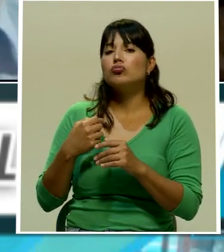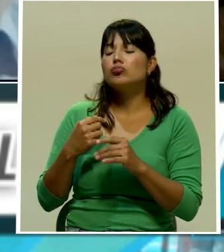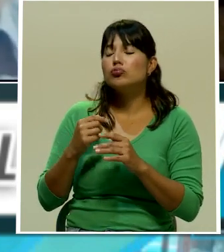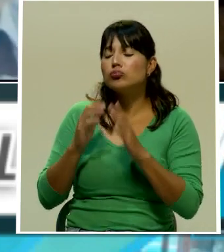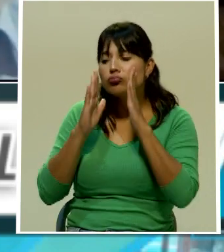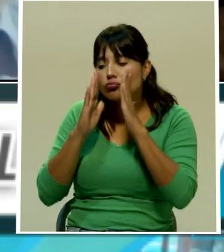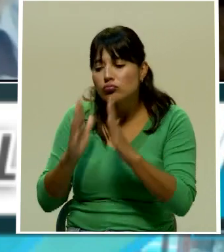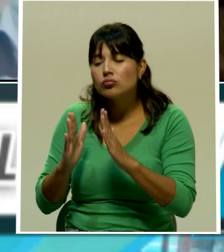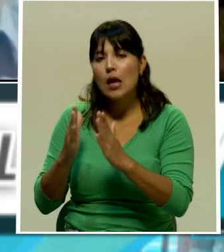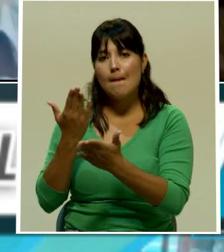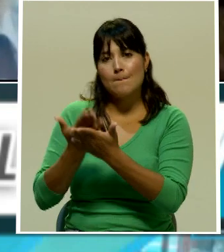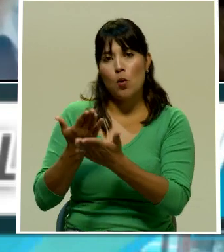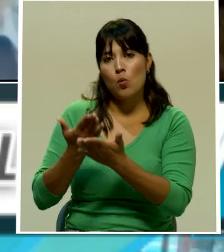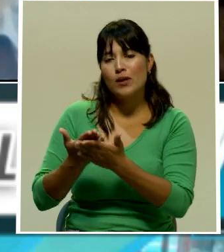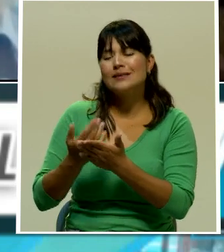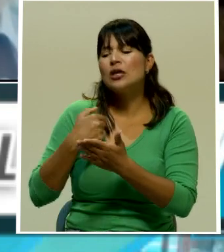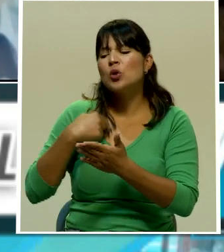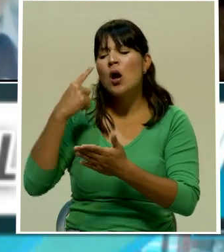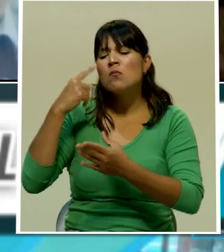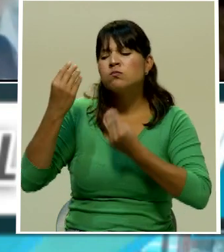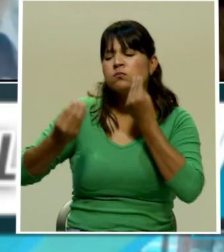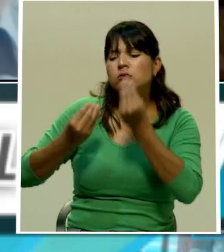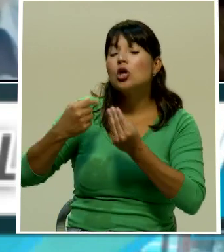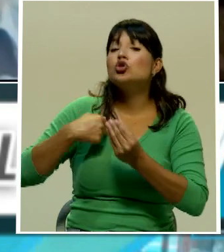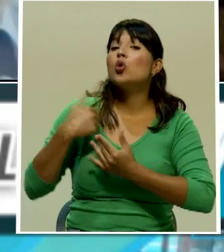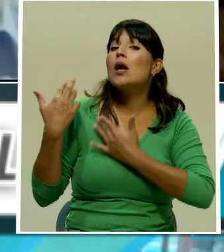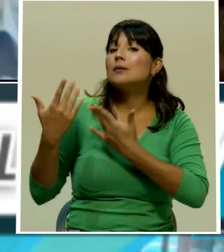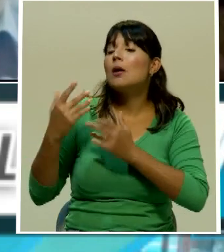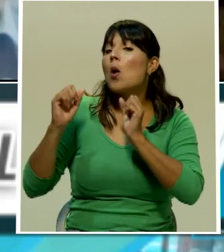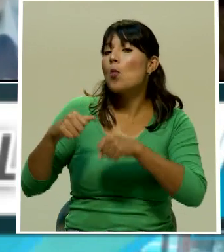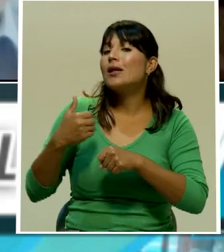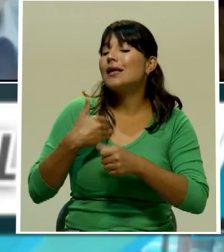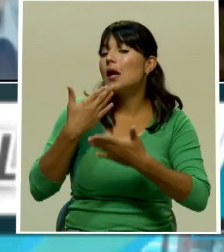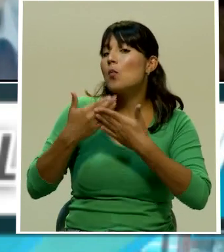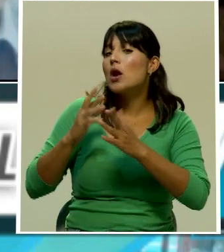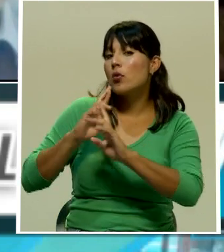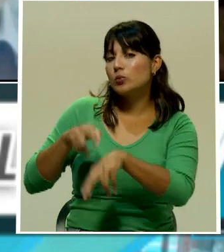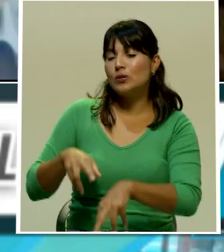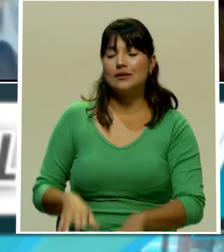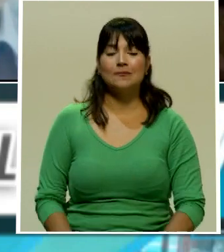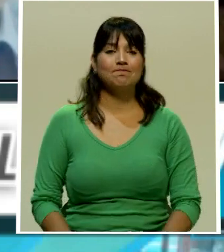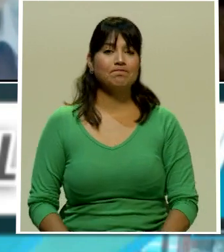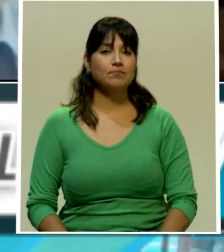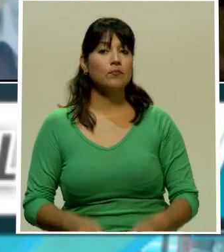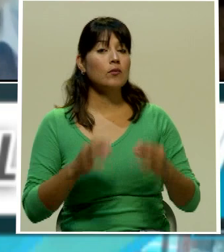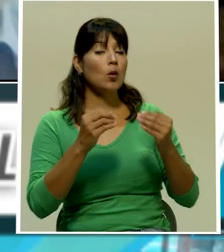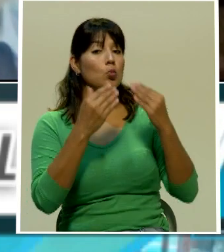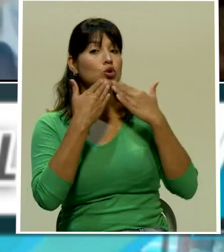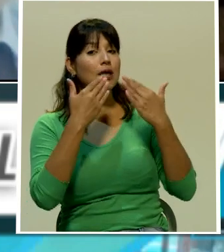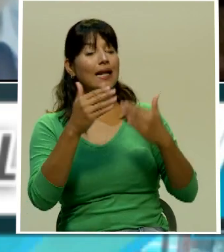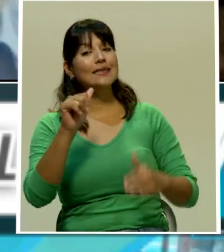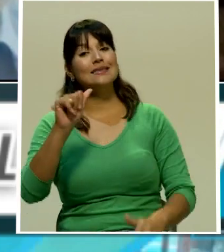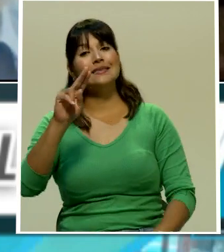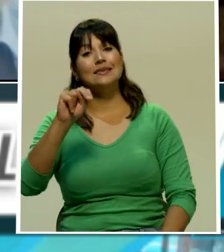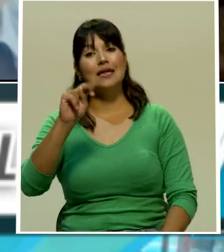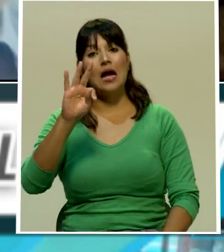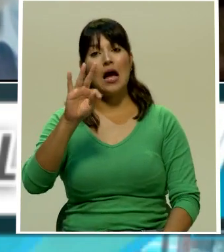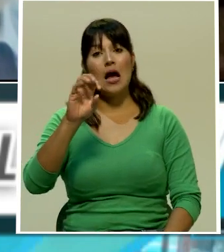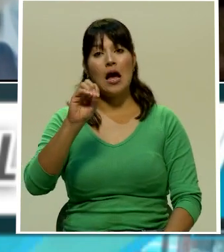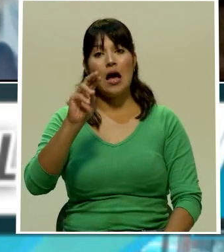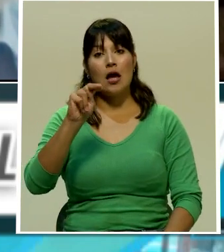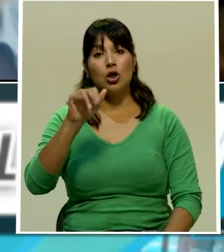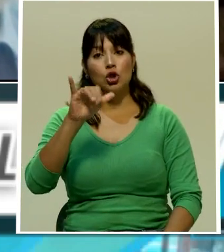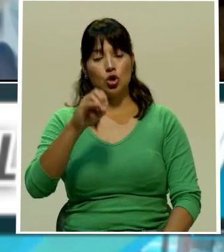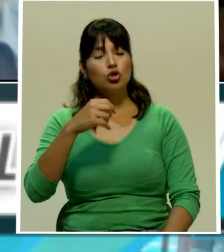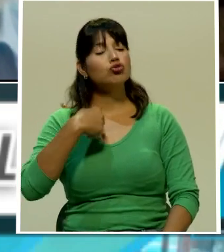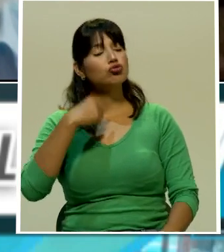voy a trabajar en ella y yo espero que podamos tener buenas respuestas así es le agradezco don Antonio le reconozco siempre